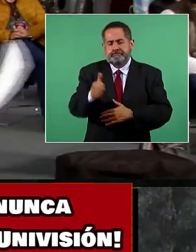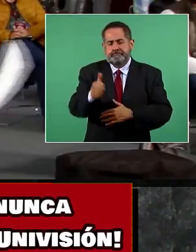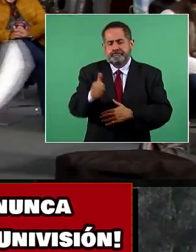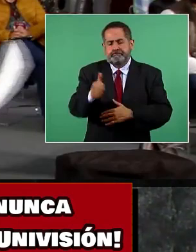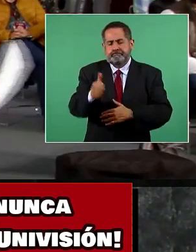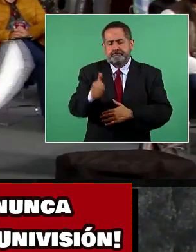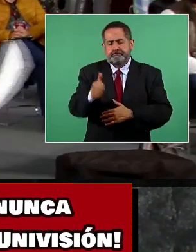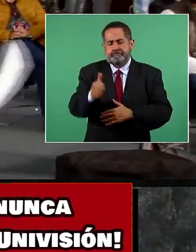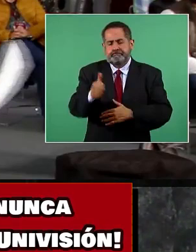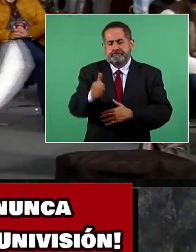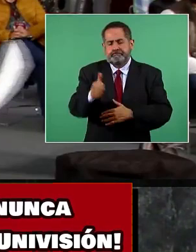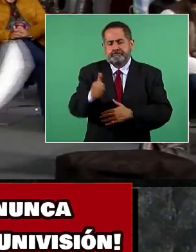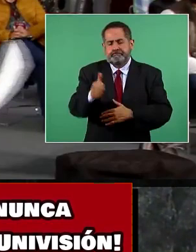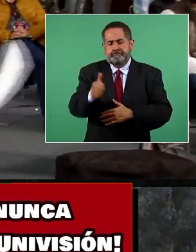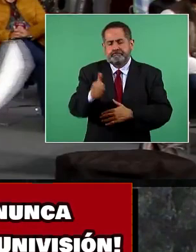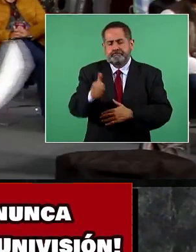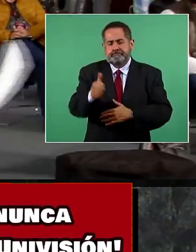del narco?